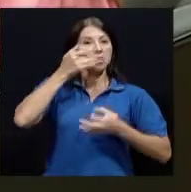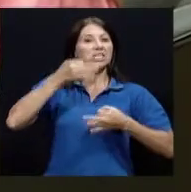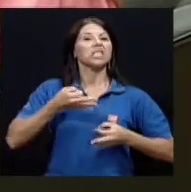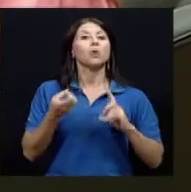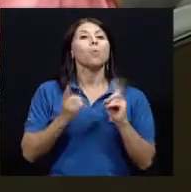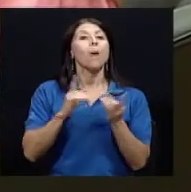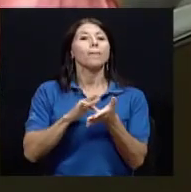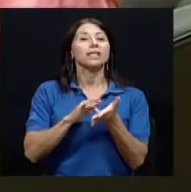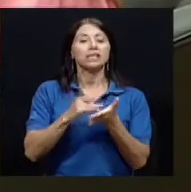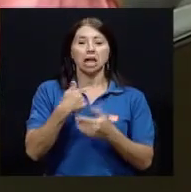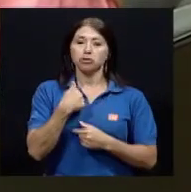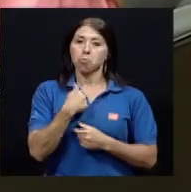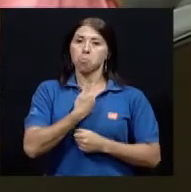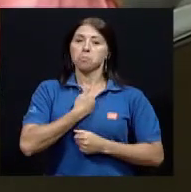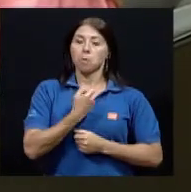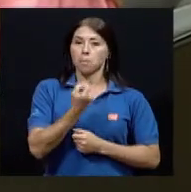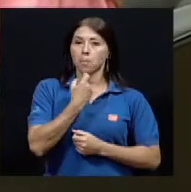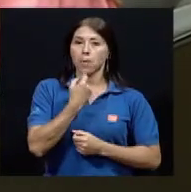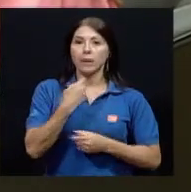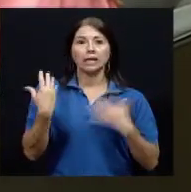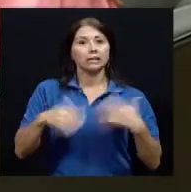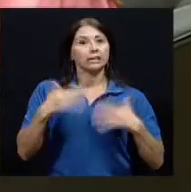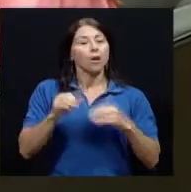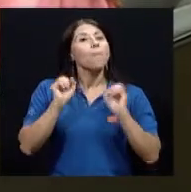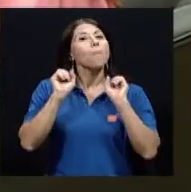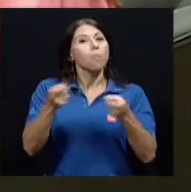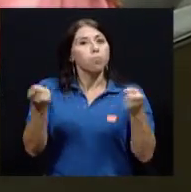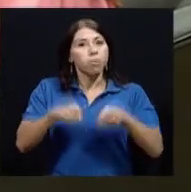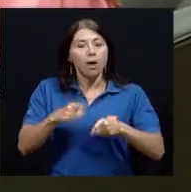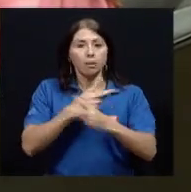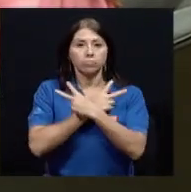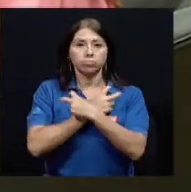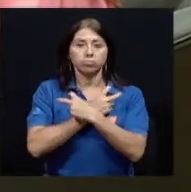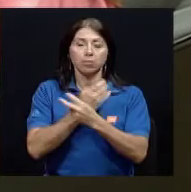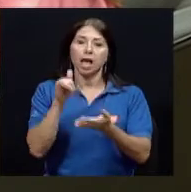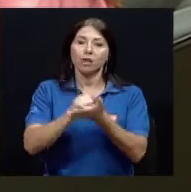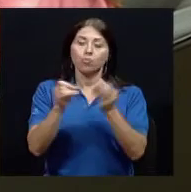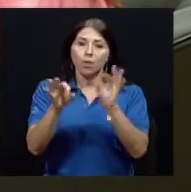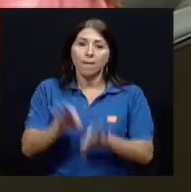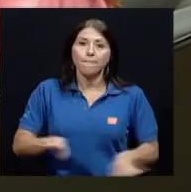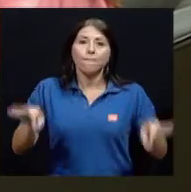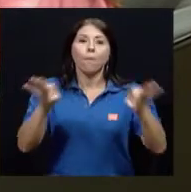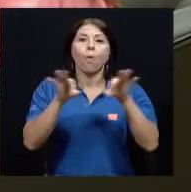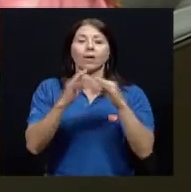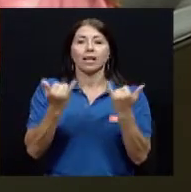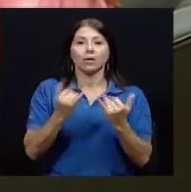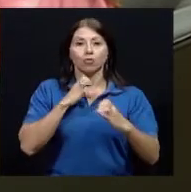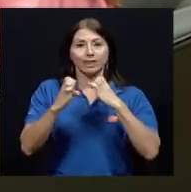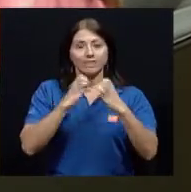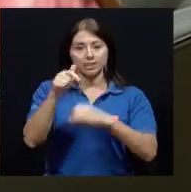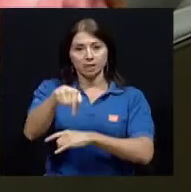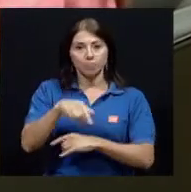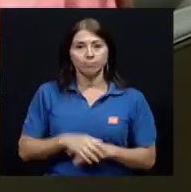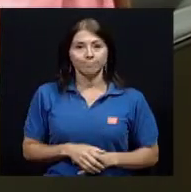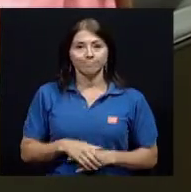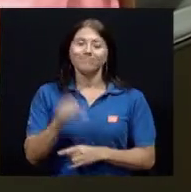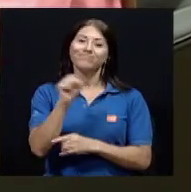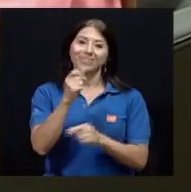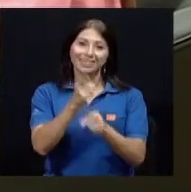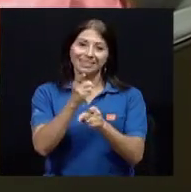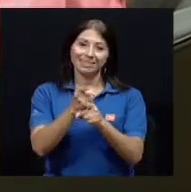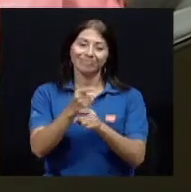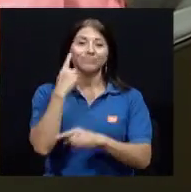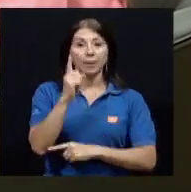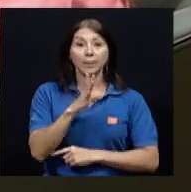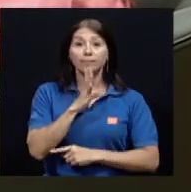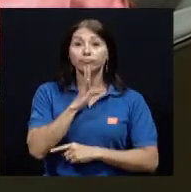importante pues ver qué podríamos hacer, por eso tan importante la entrevista que tenemos el día de hoy. Exactamente,